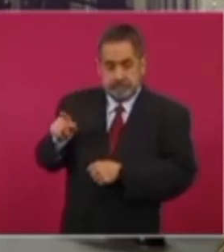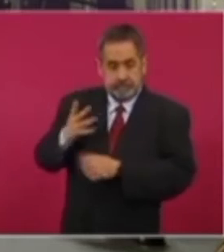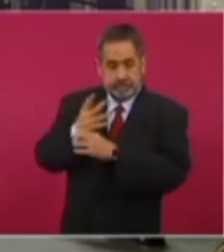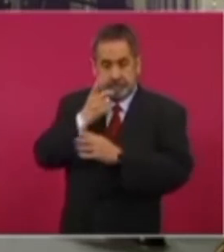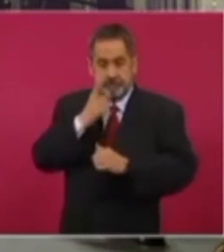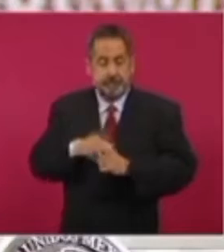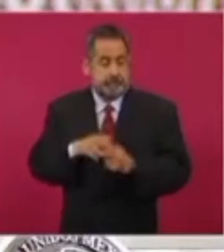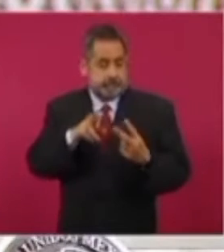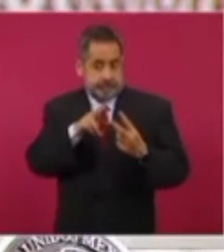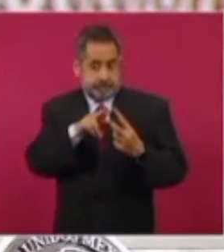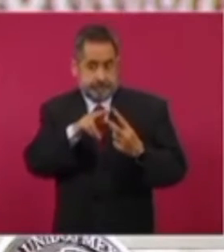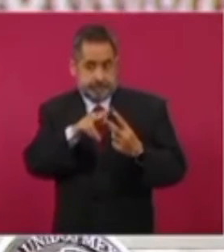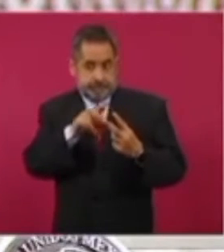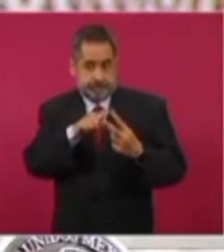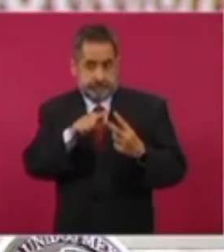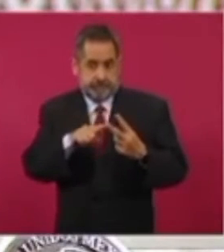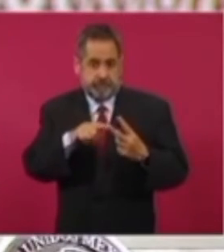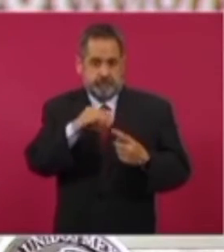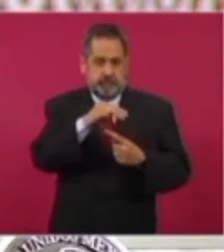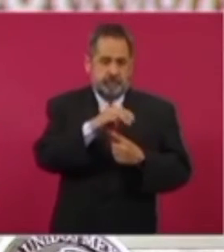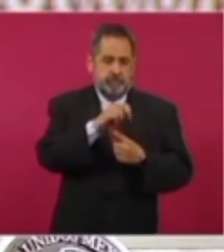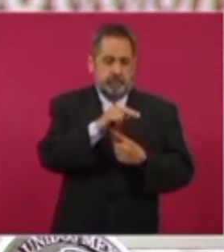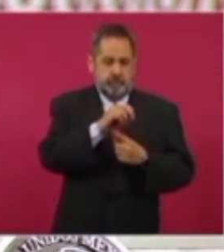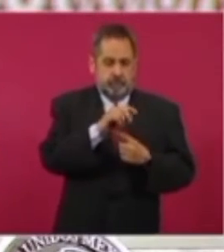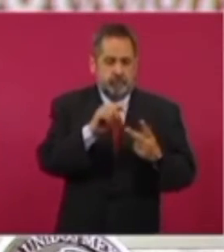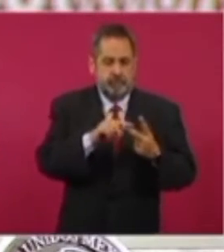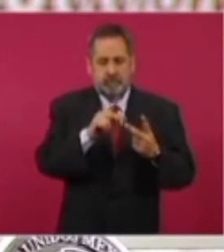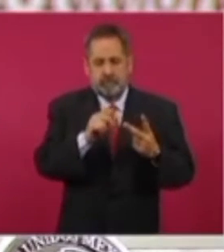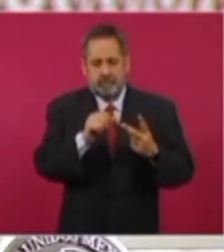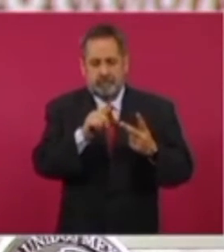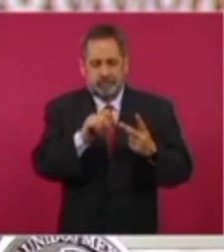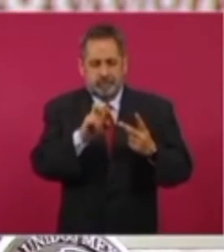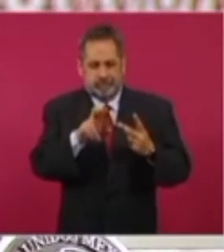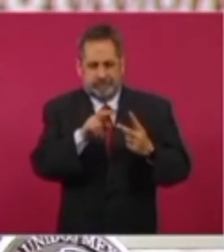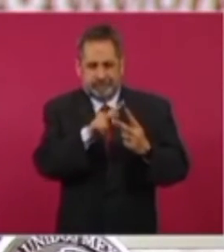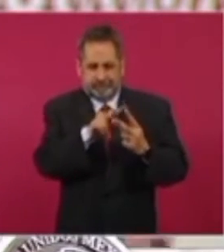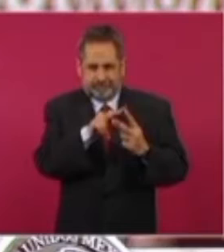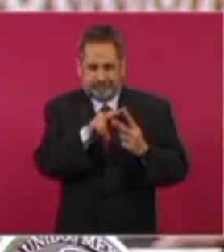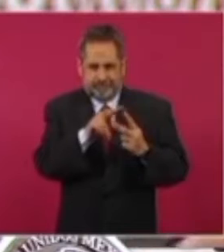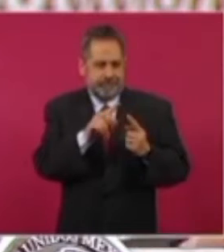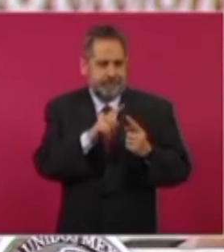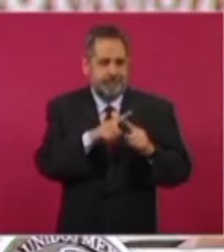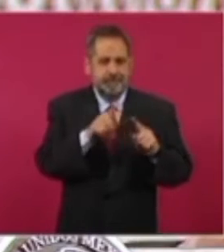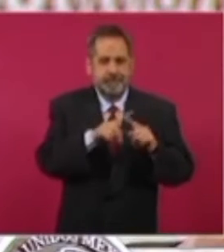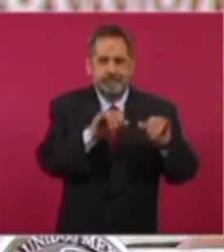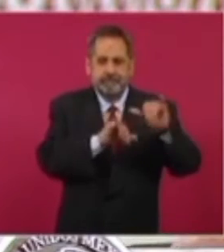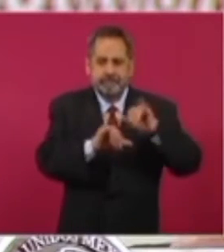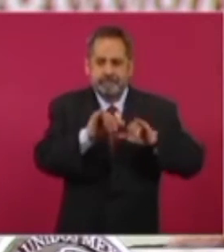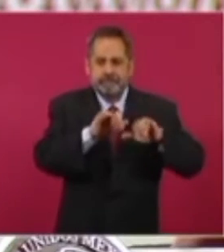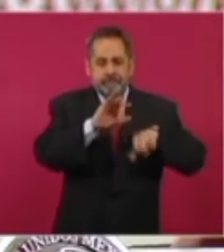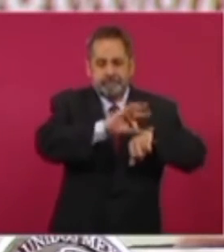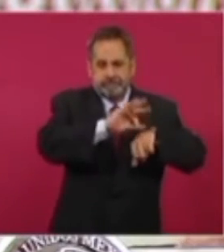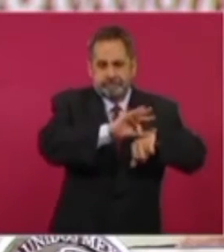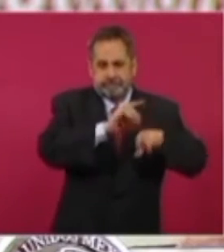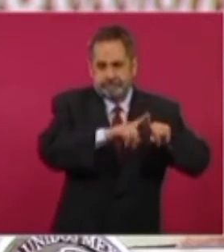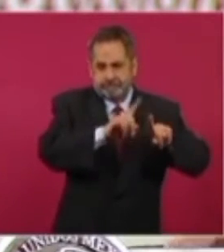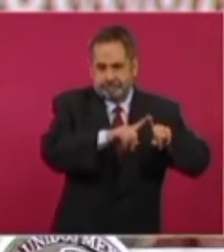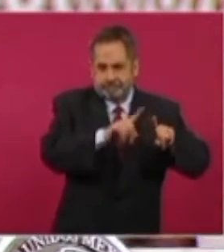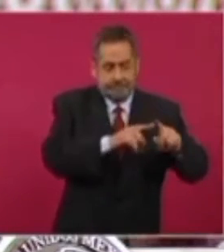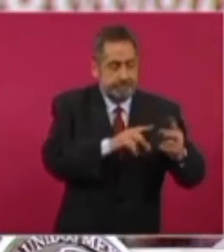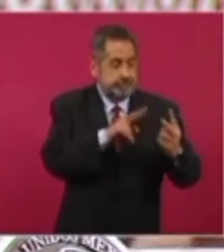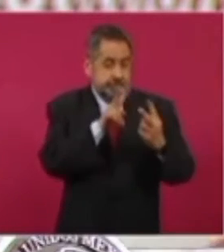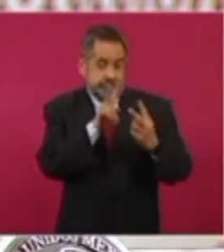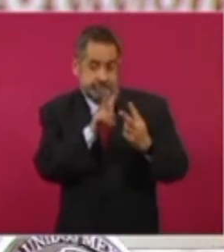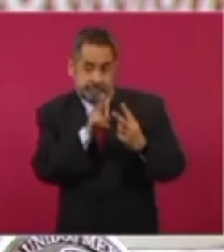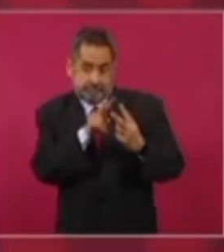Estos dos medicamentos, Monopiravir y Paxlovit, que producen distintos laboratorios farmacéuticos, son hasta el